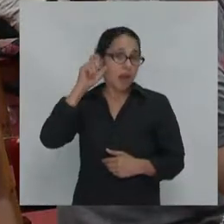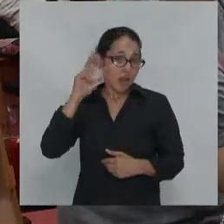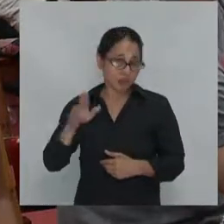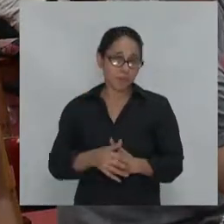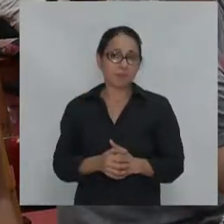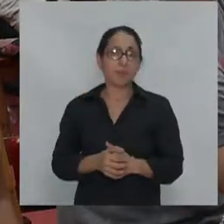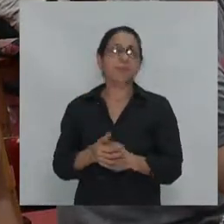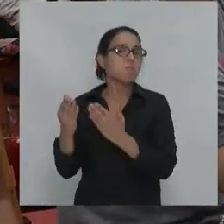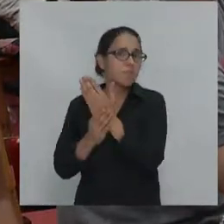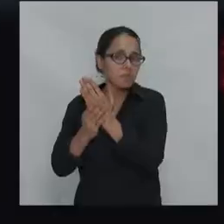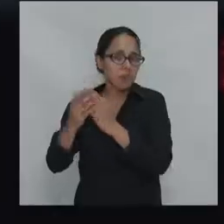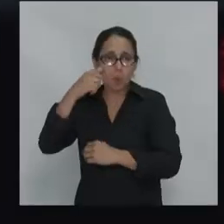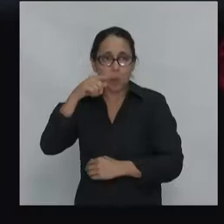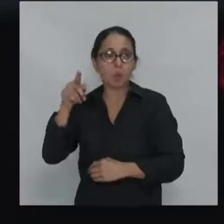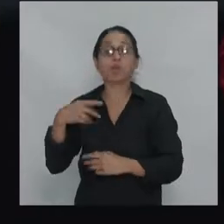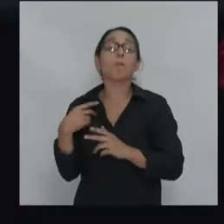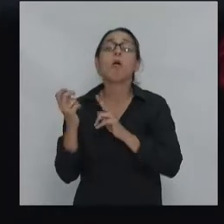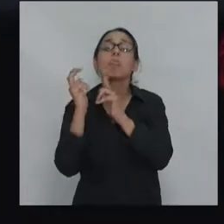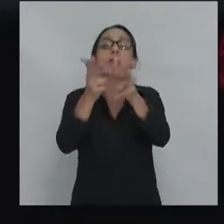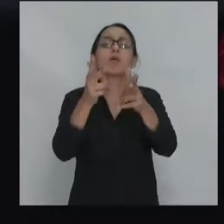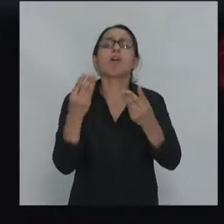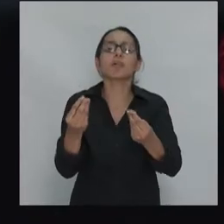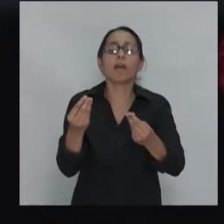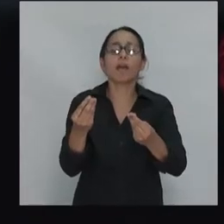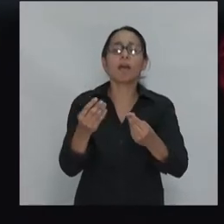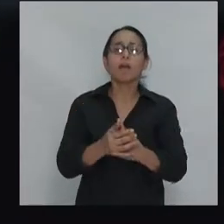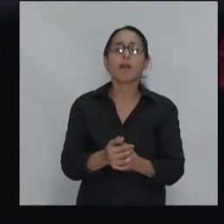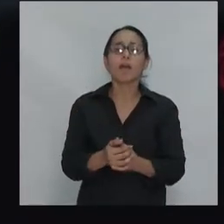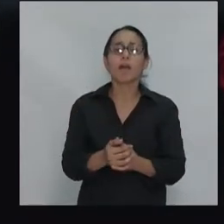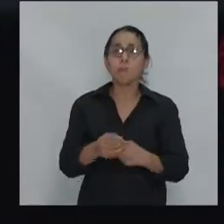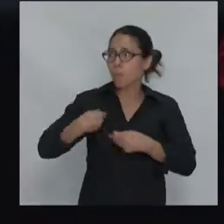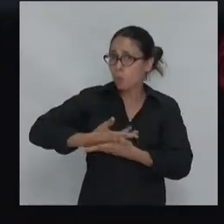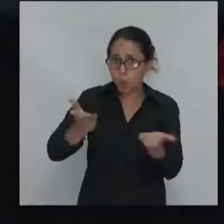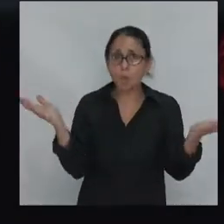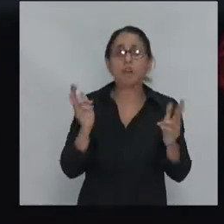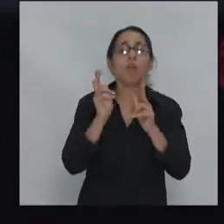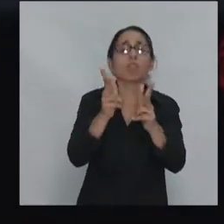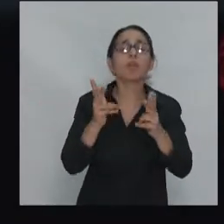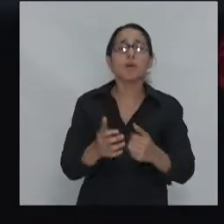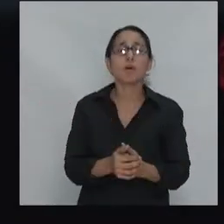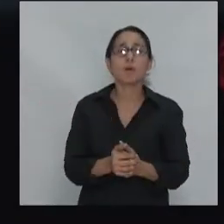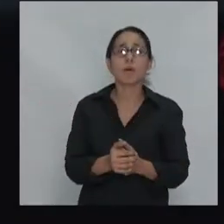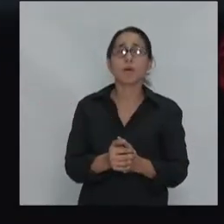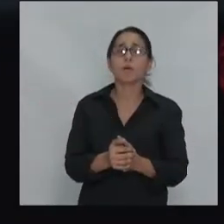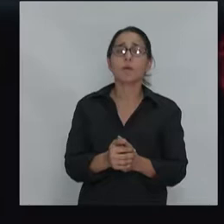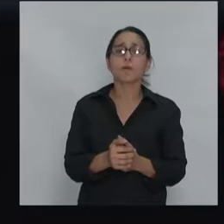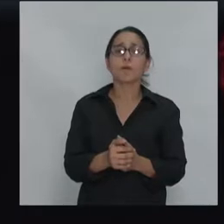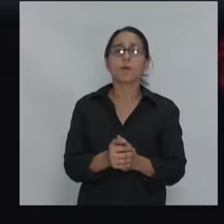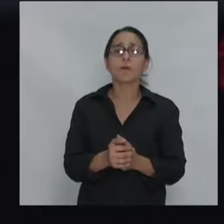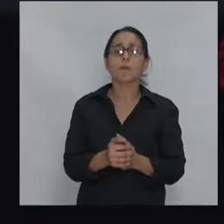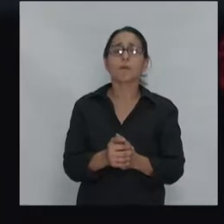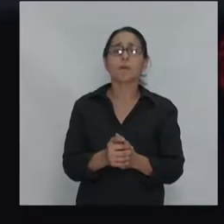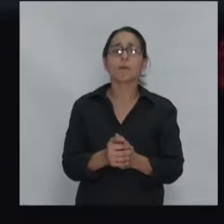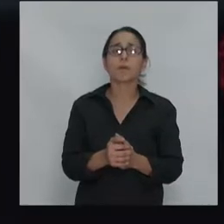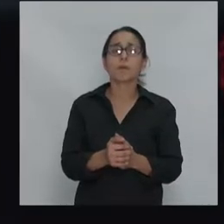declaró públicamente que ya la doctrina Monroe está muerta